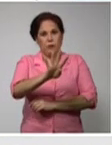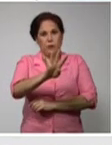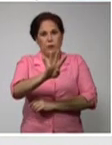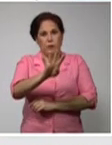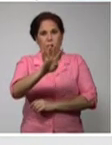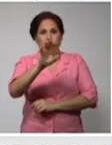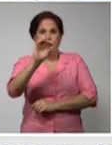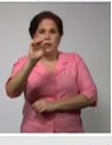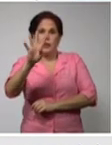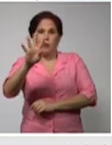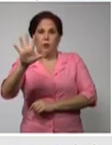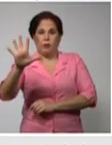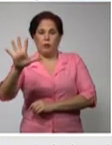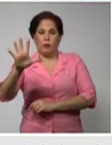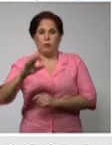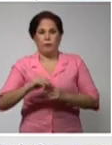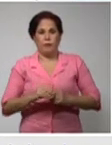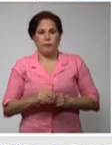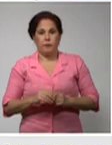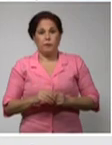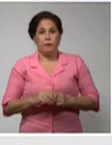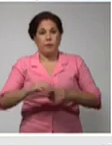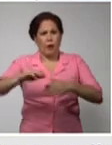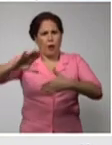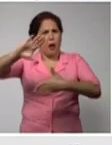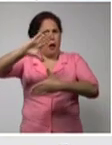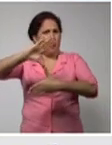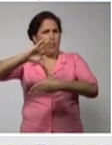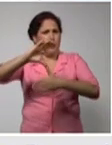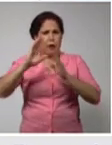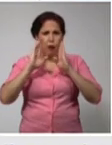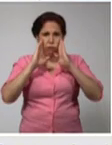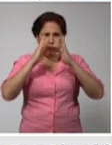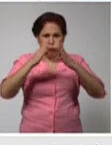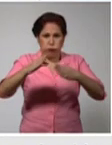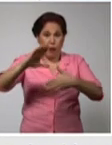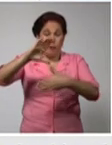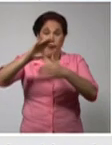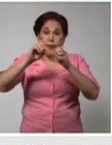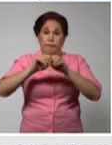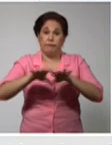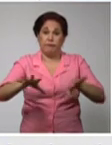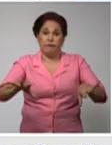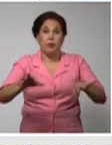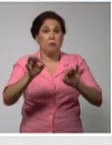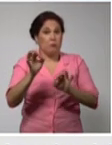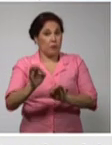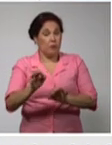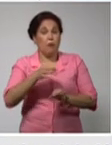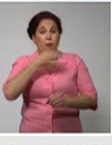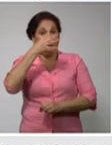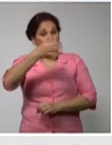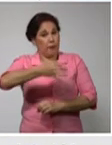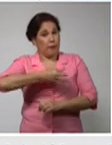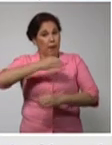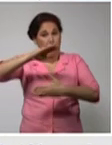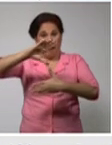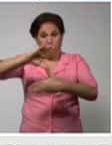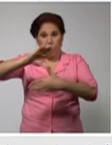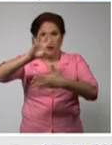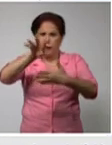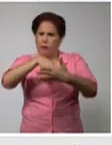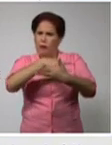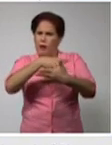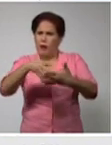458 las Américas epicentro de la pandemia y lo vamos a ver ahora en los gráficos de los